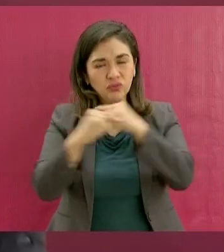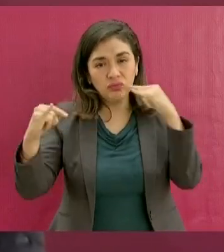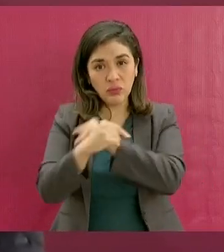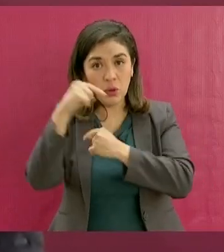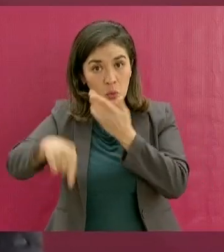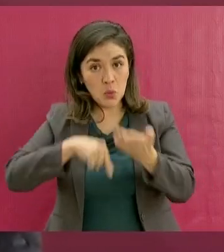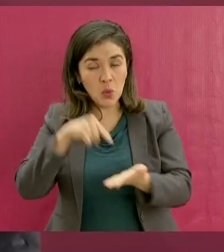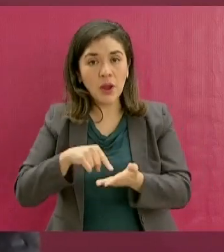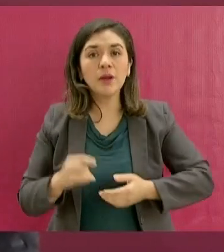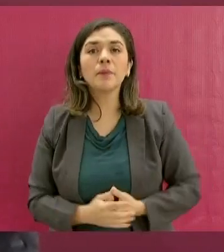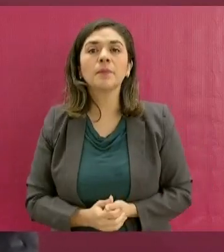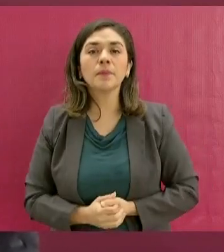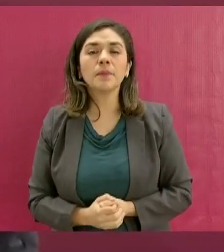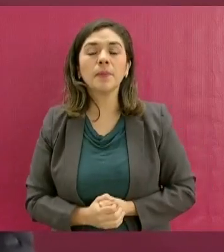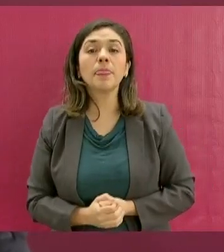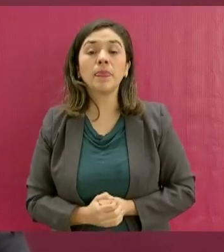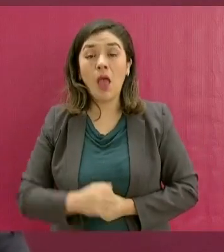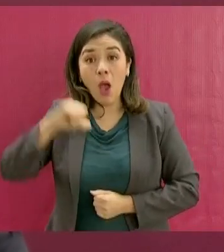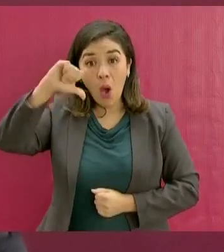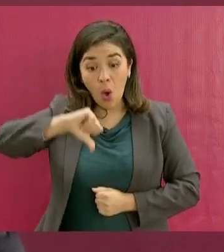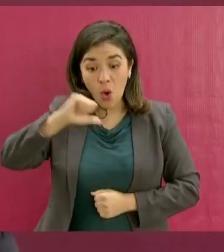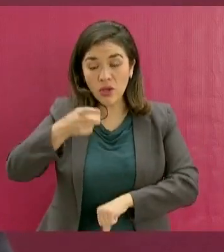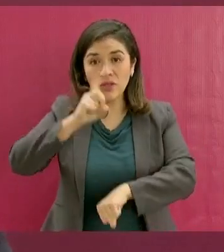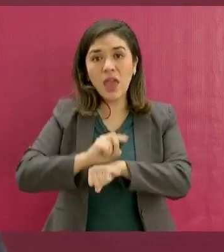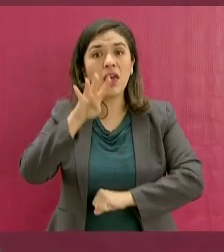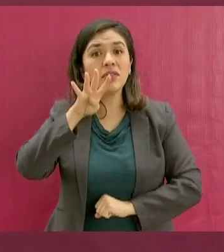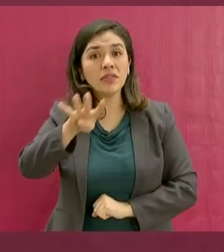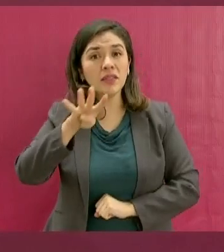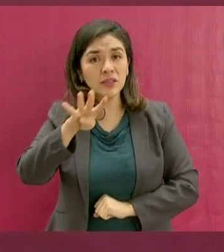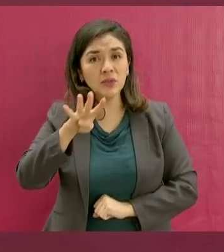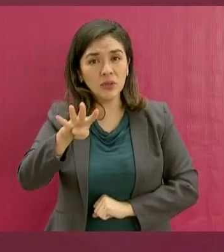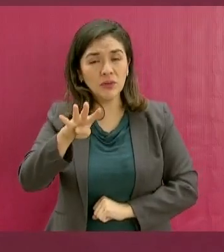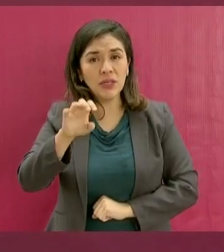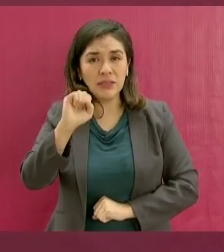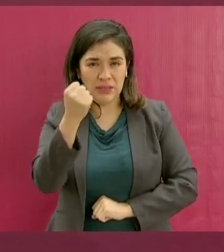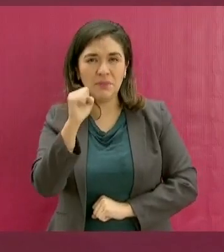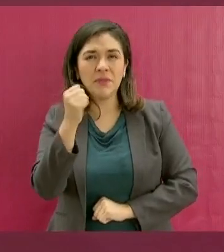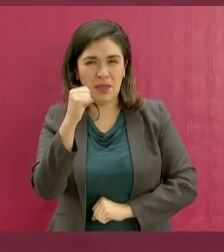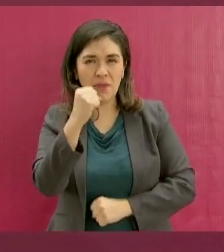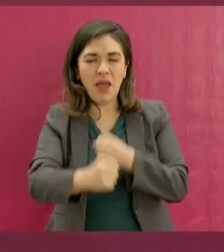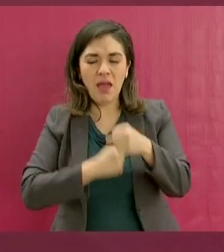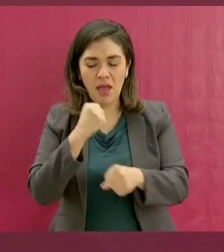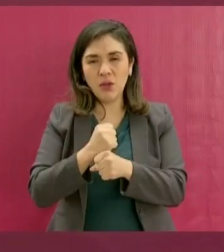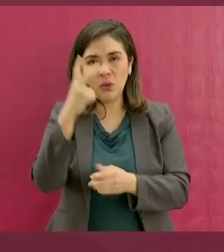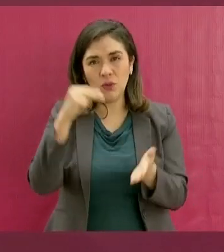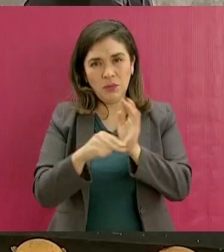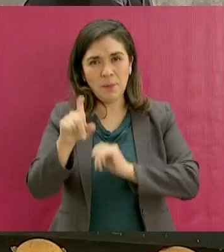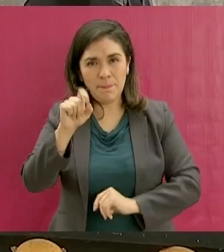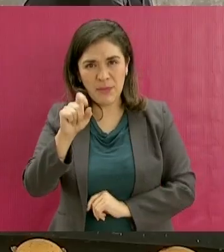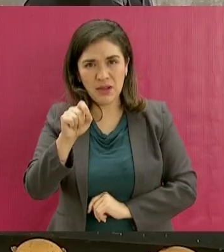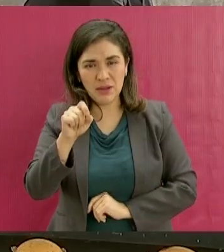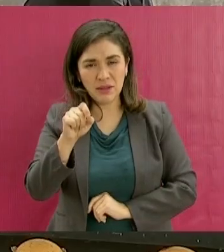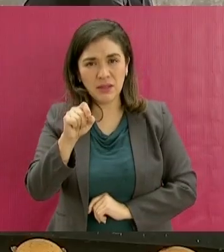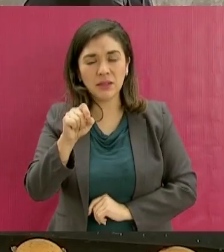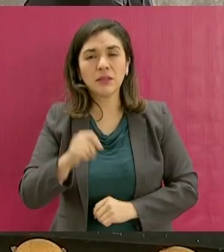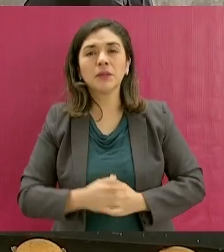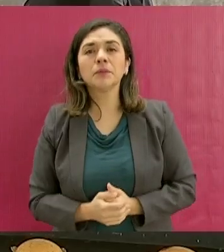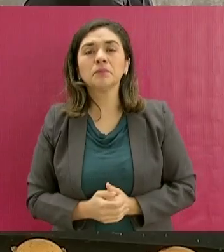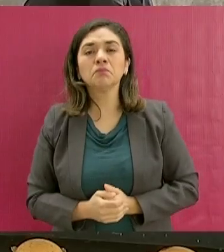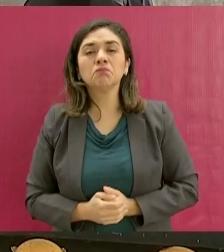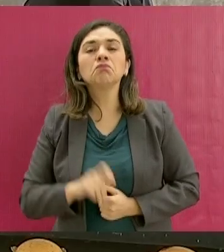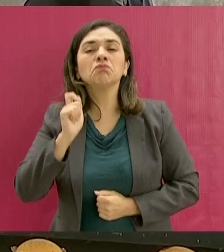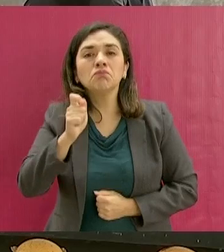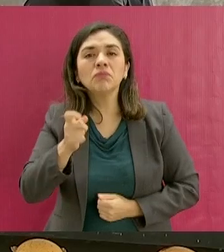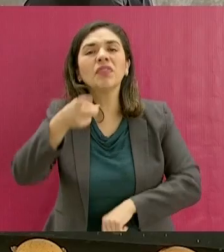Hoy 19 de septiembre que